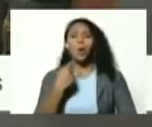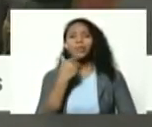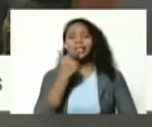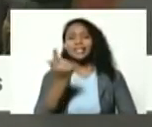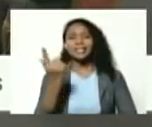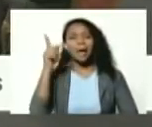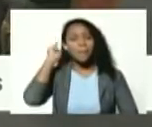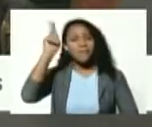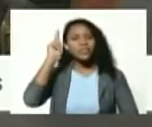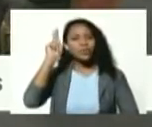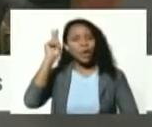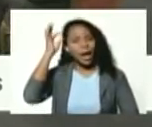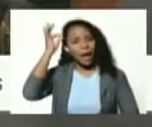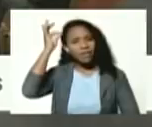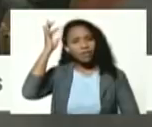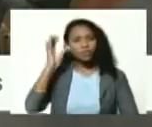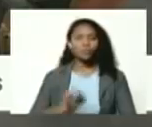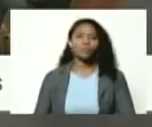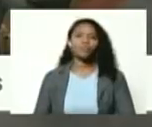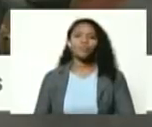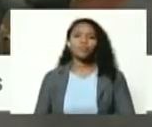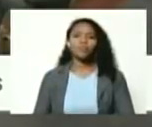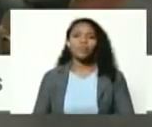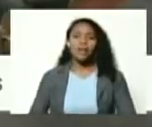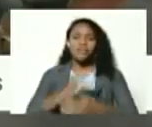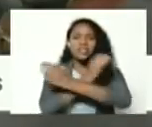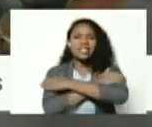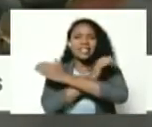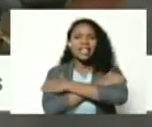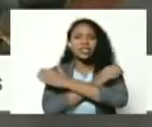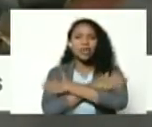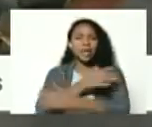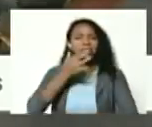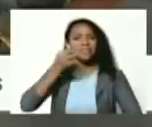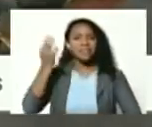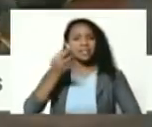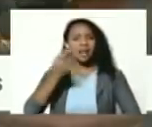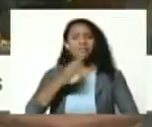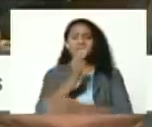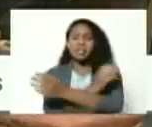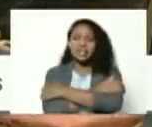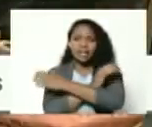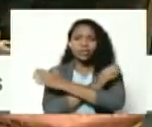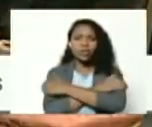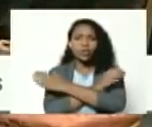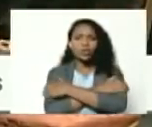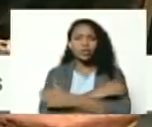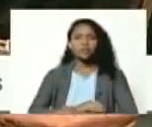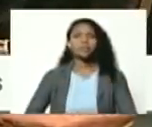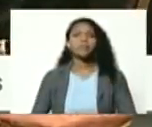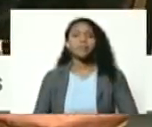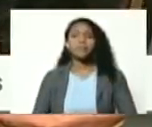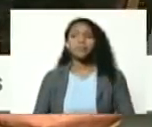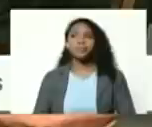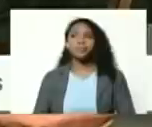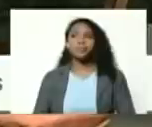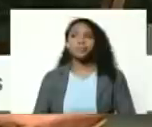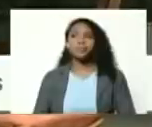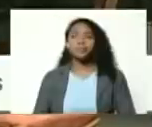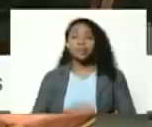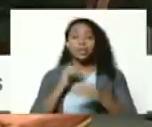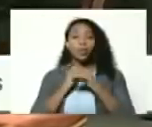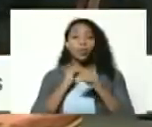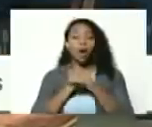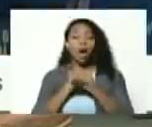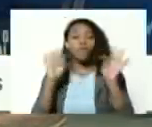profesora cabello felicidades verdaderamente felicidades igualmente